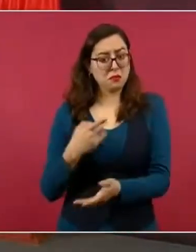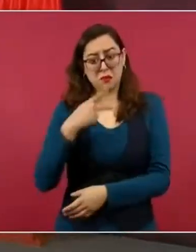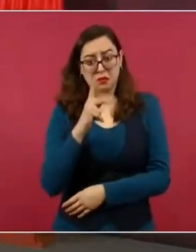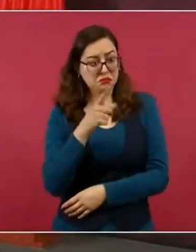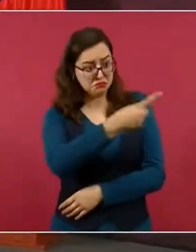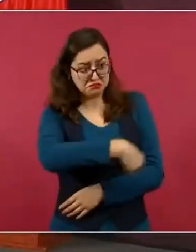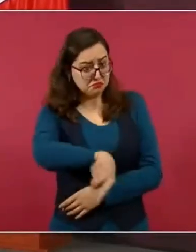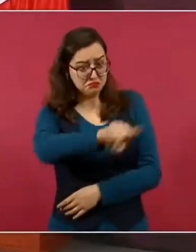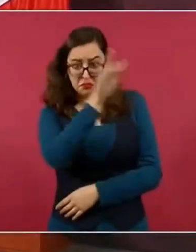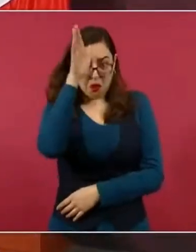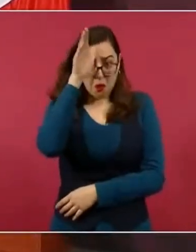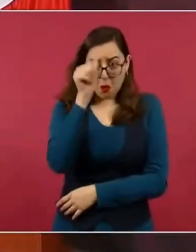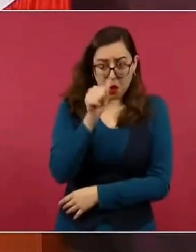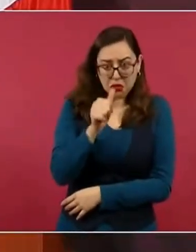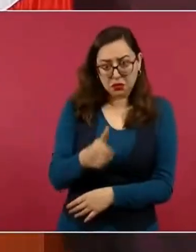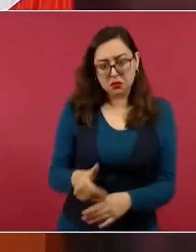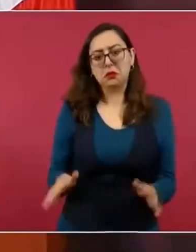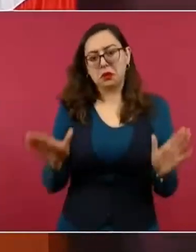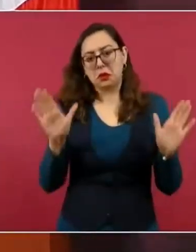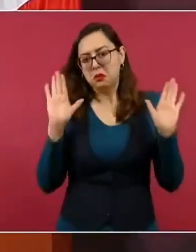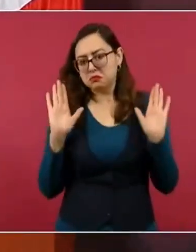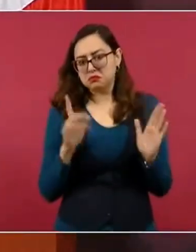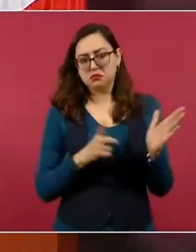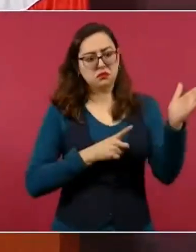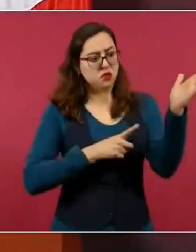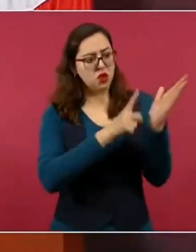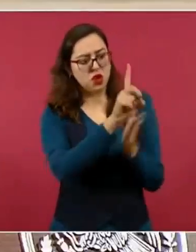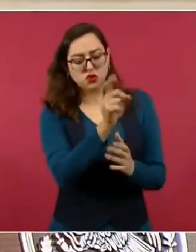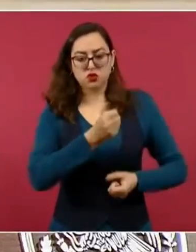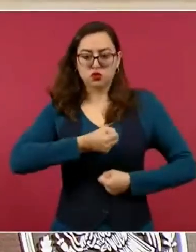manifestarse. Eso es